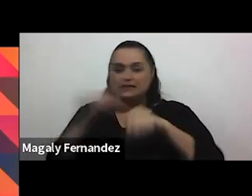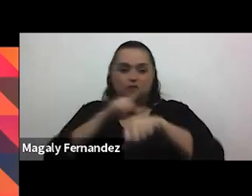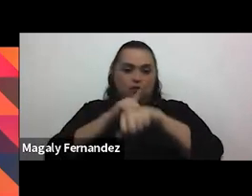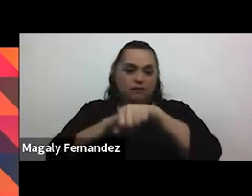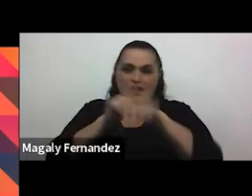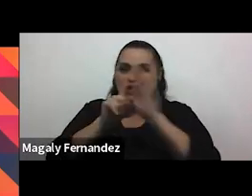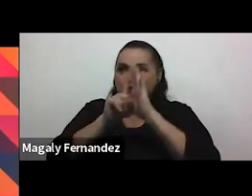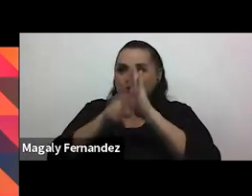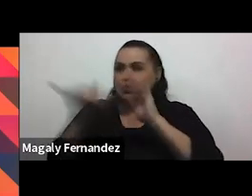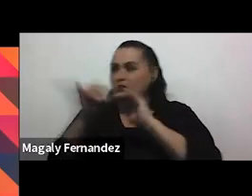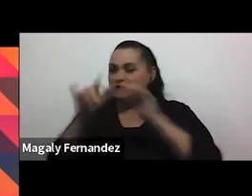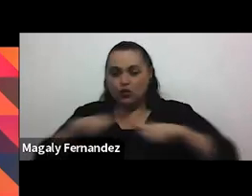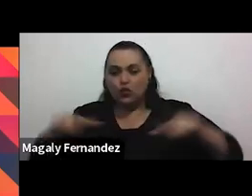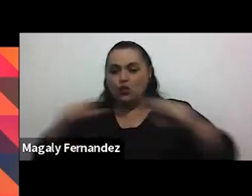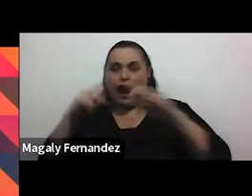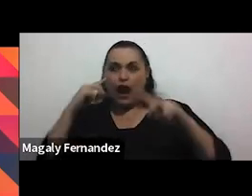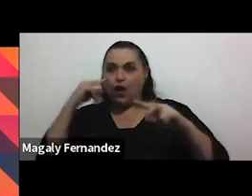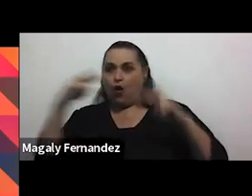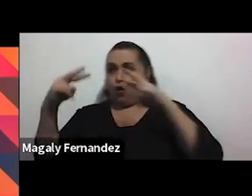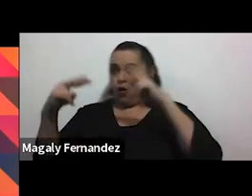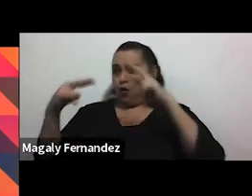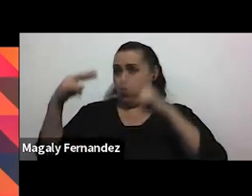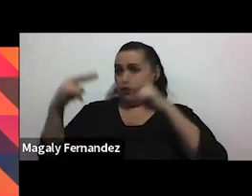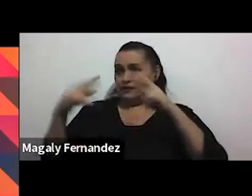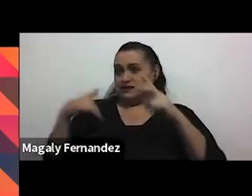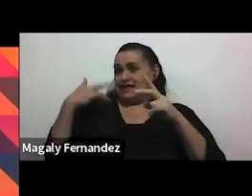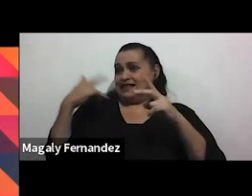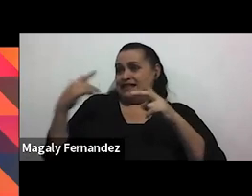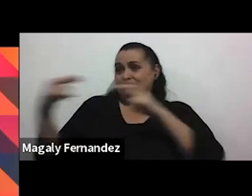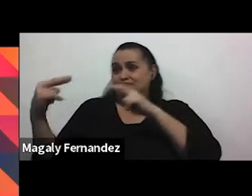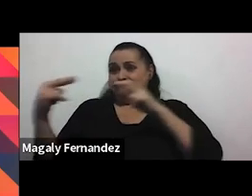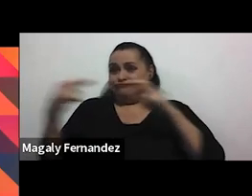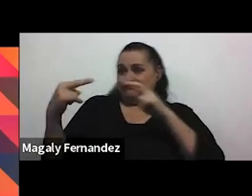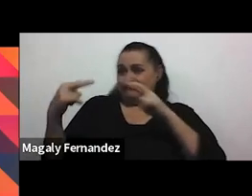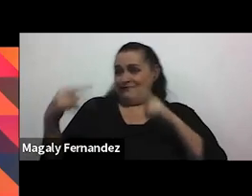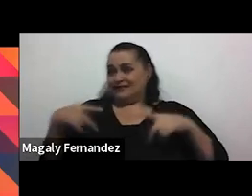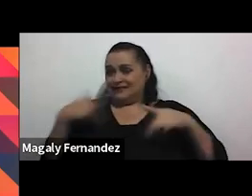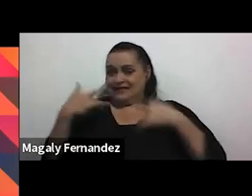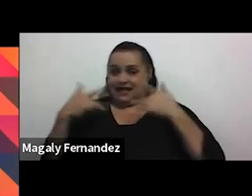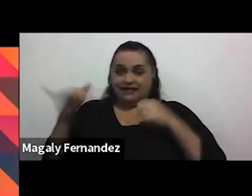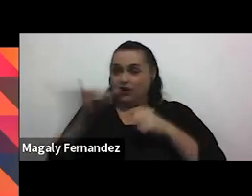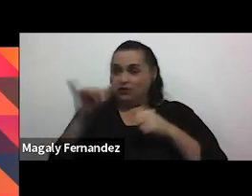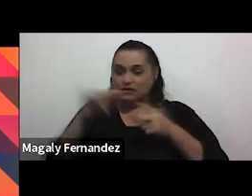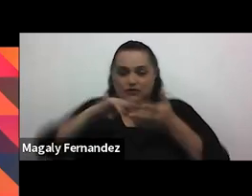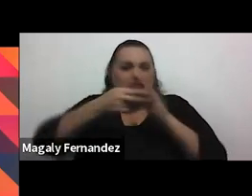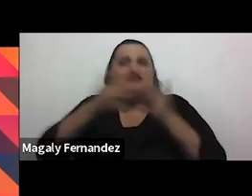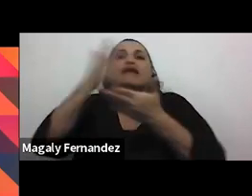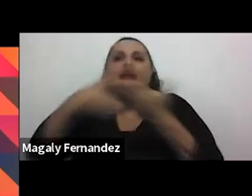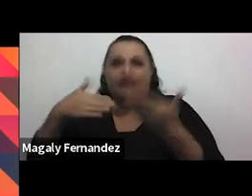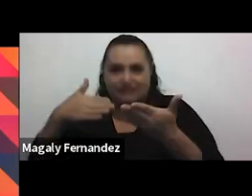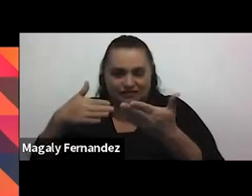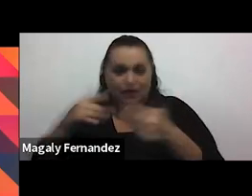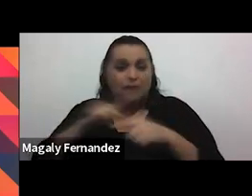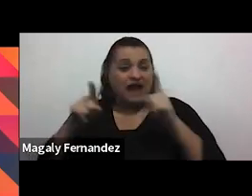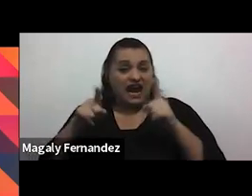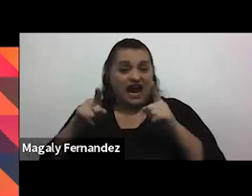mirarnos a los ojos con la mascarilla puesta y que sintamos lo mismo. Entonces esto tiene que significar algo. Claro, pero ¿y si